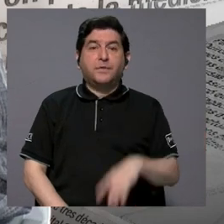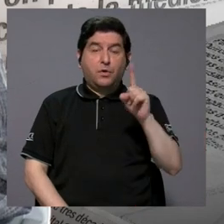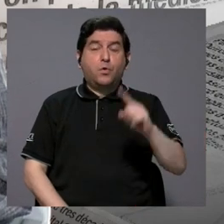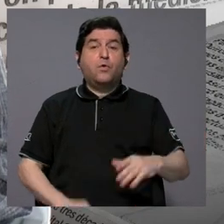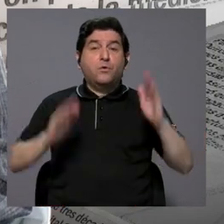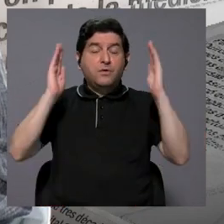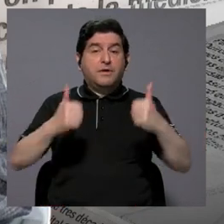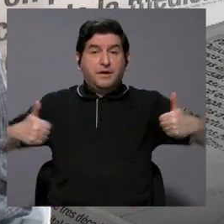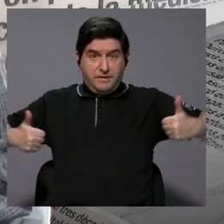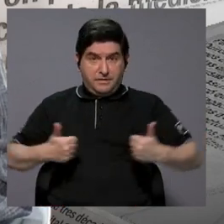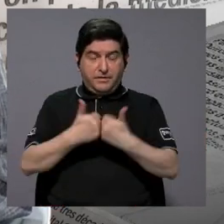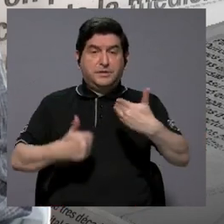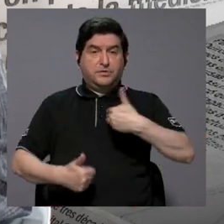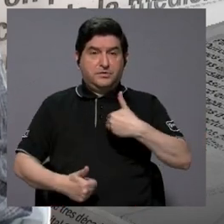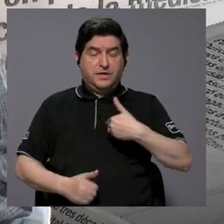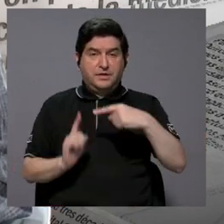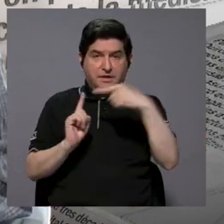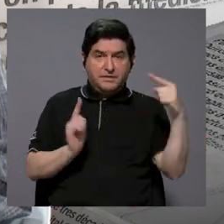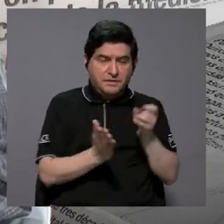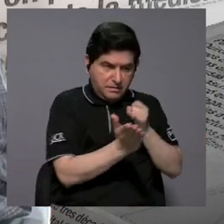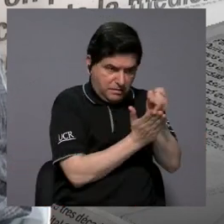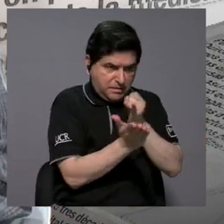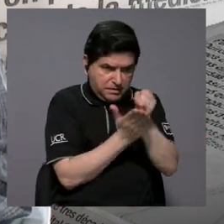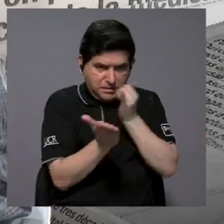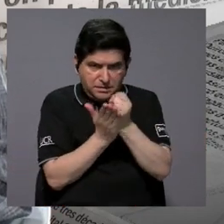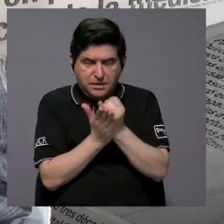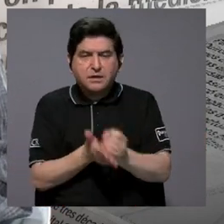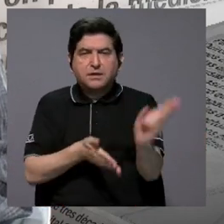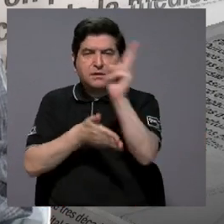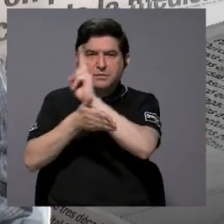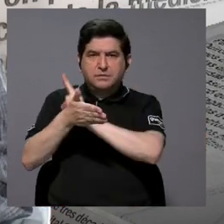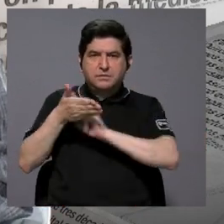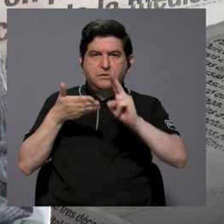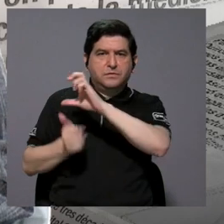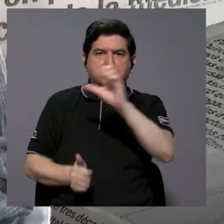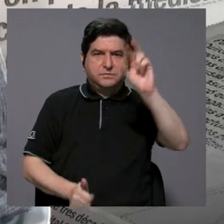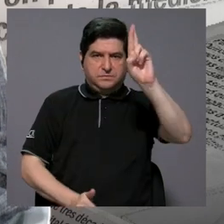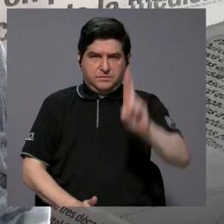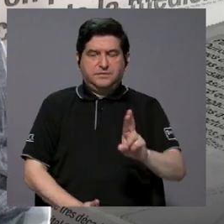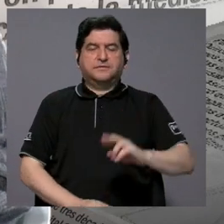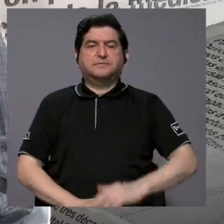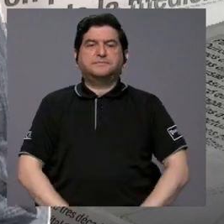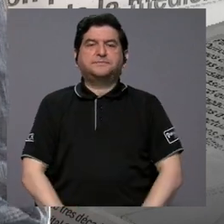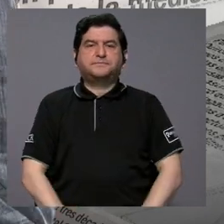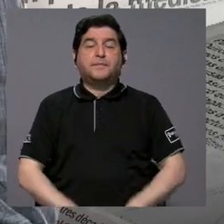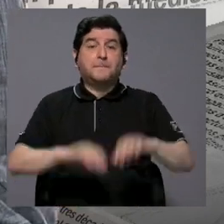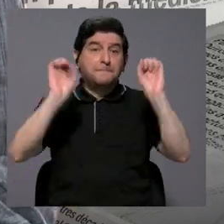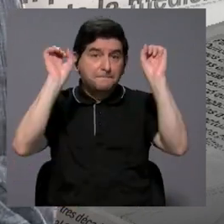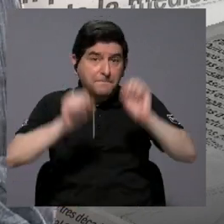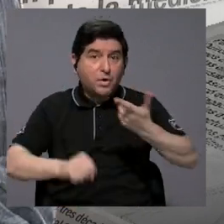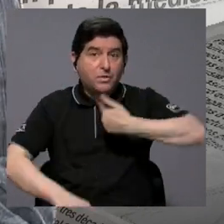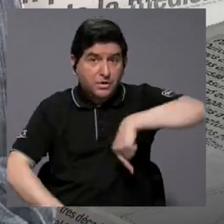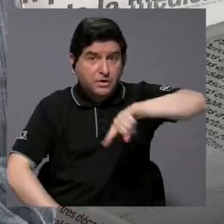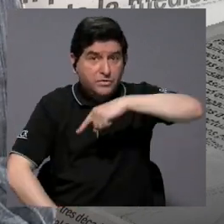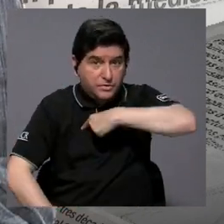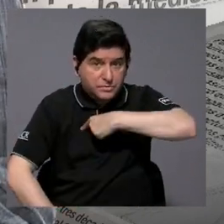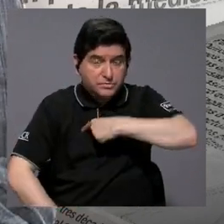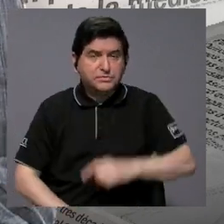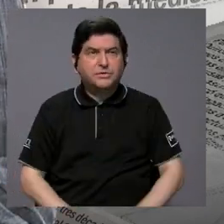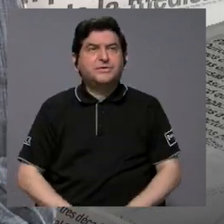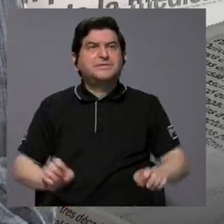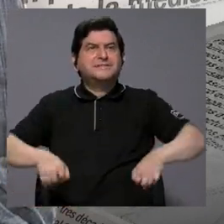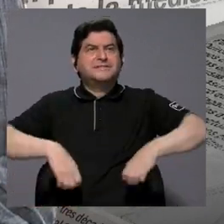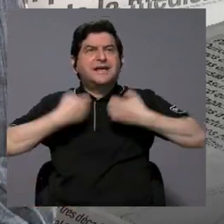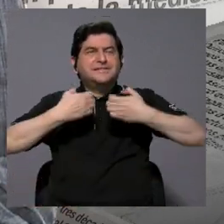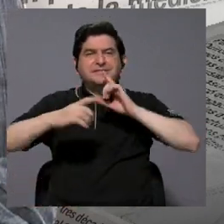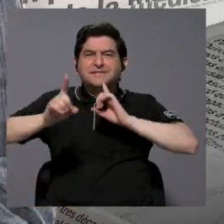de los grandes retos que tenemos desde la investigación por parte de la Universidad de Costa Rica, lograr que haya una